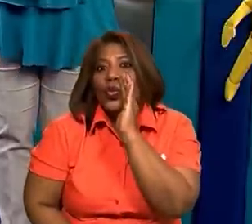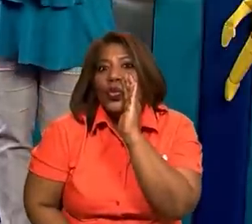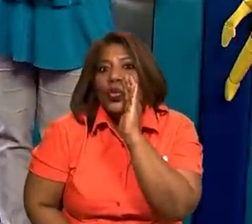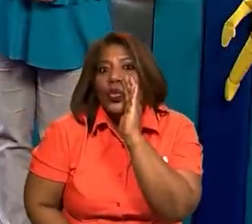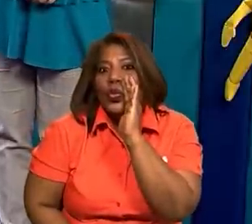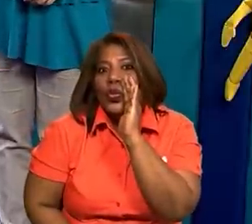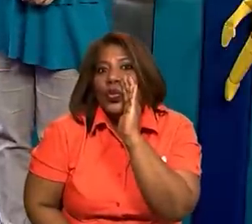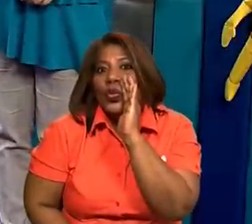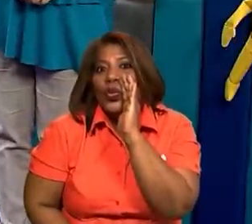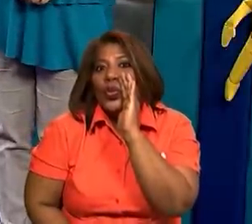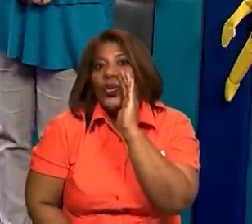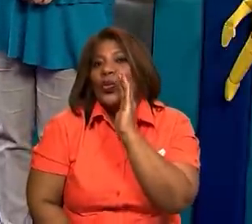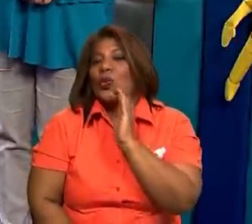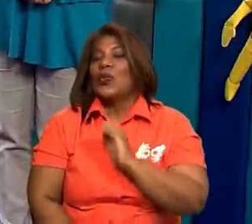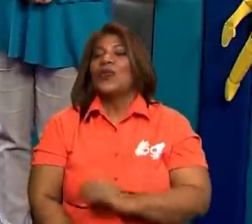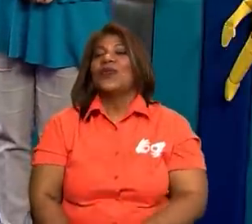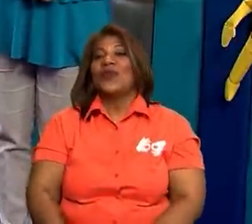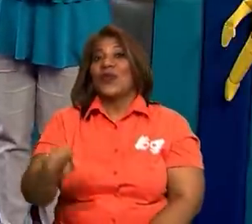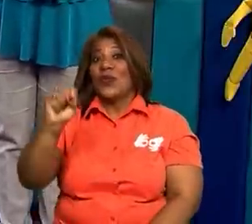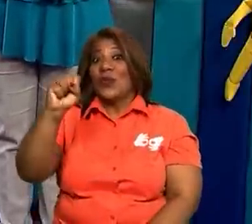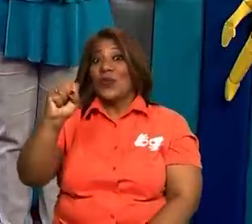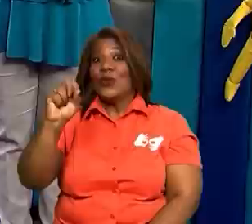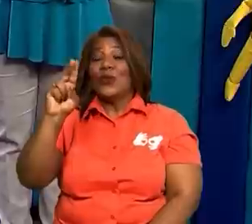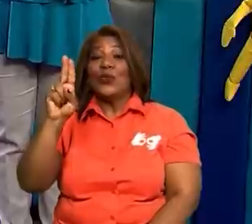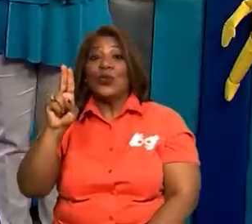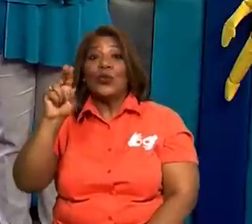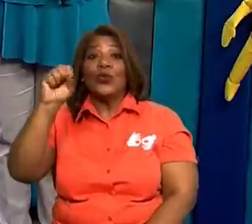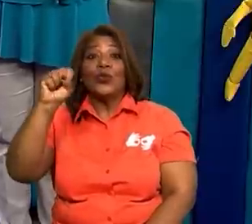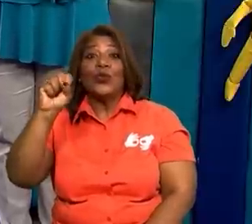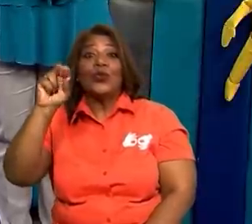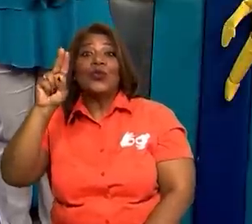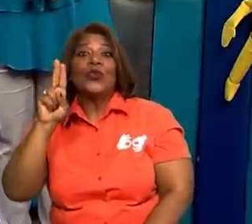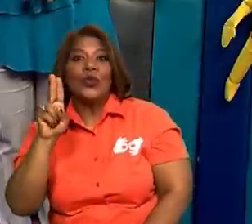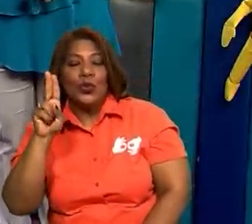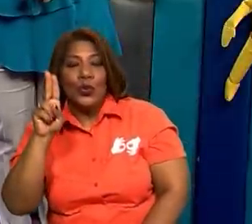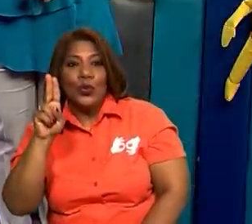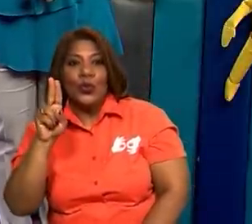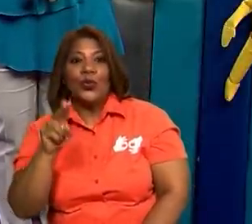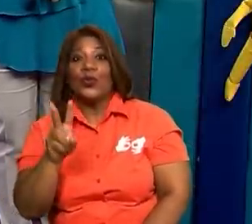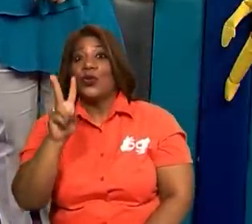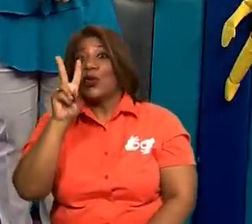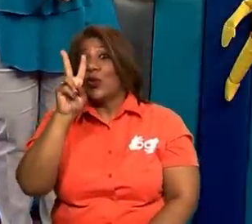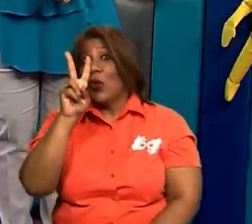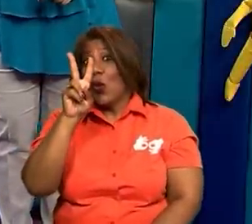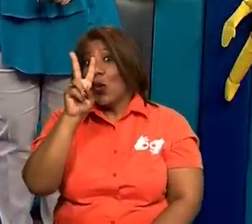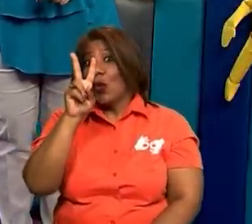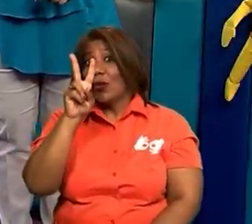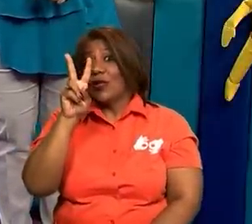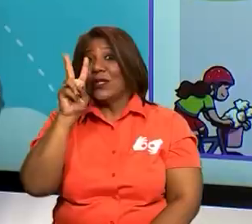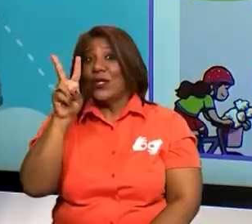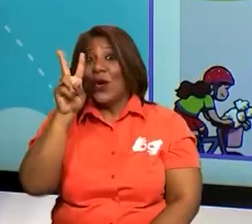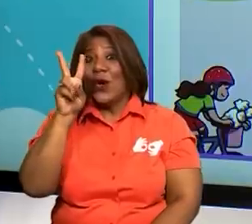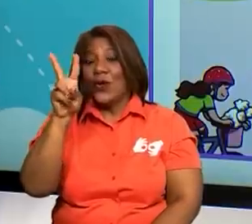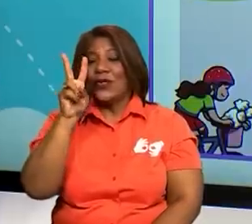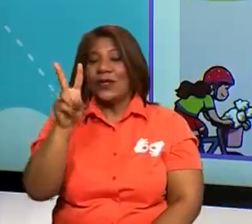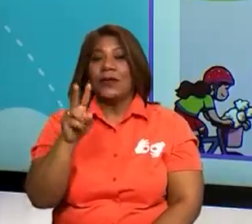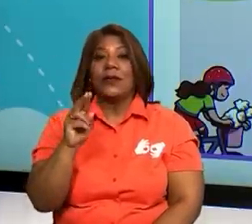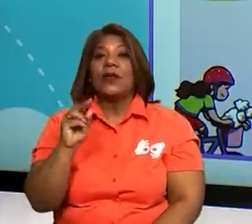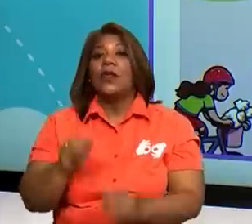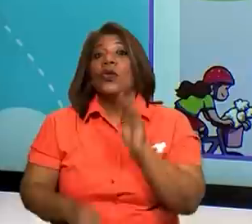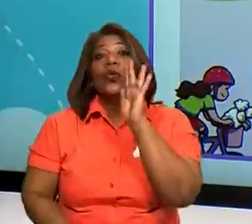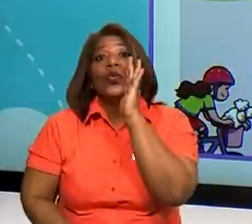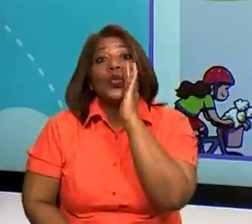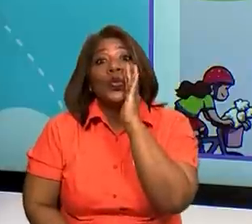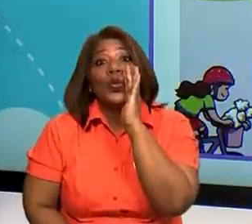¿Dónde está la S? Ah. ¿Ustedes ven la palabra? ¿Cuántas S hay? Dos.